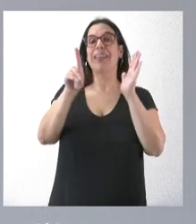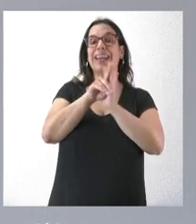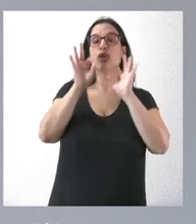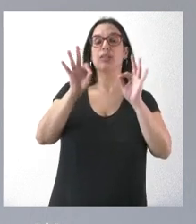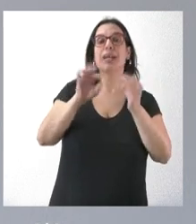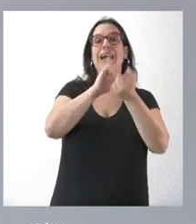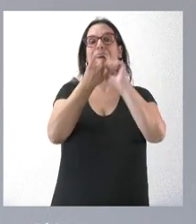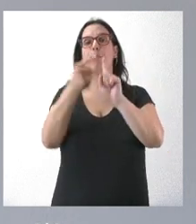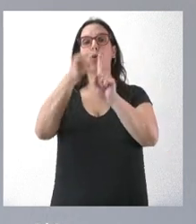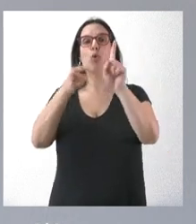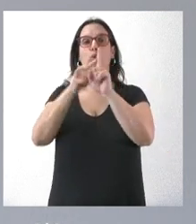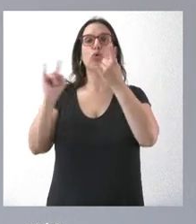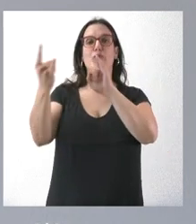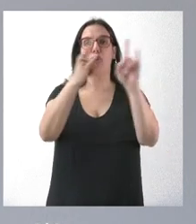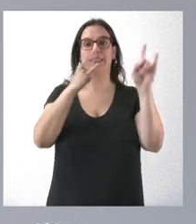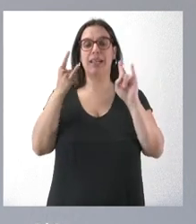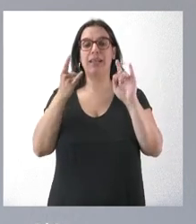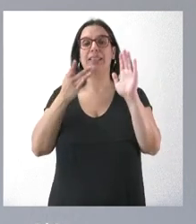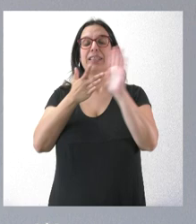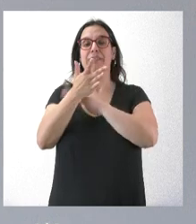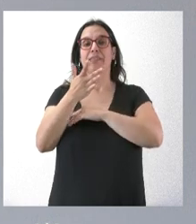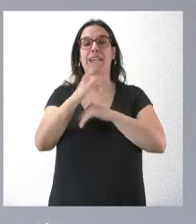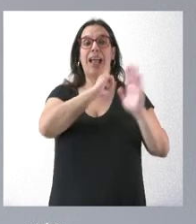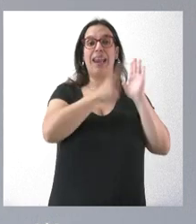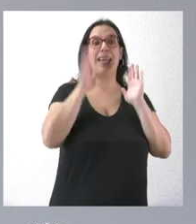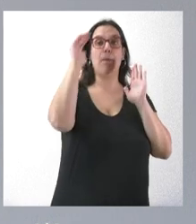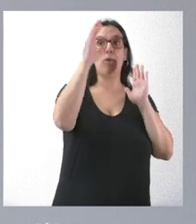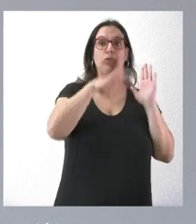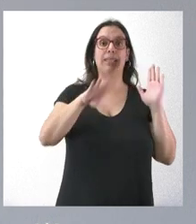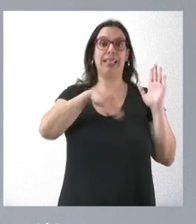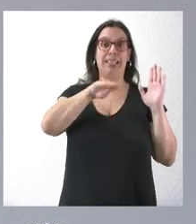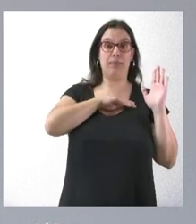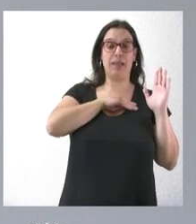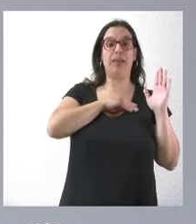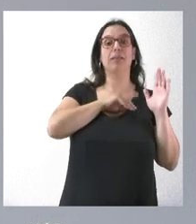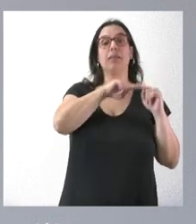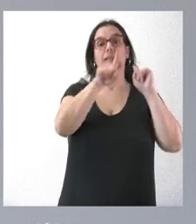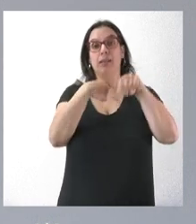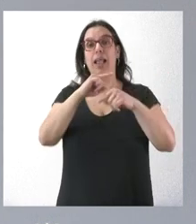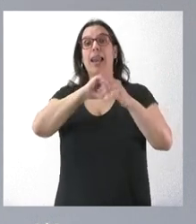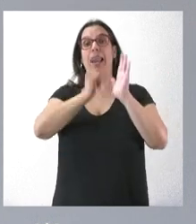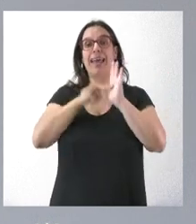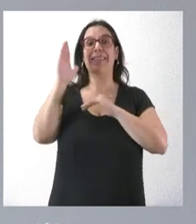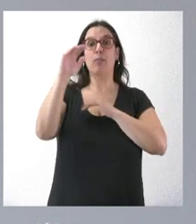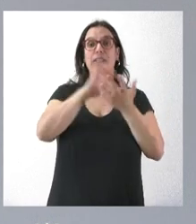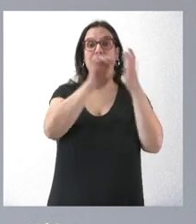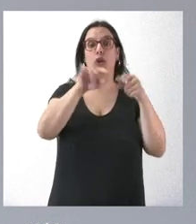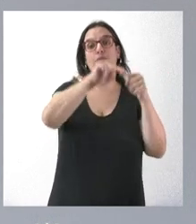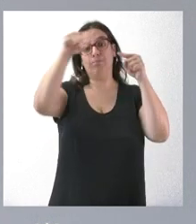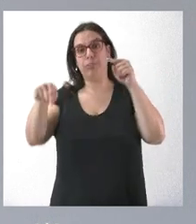uso forestal. Este es un decreto que deriva, cuelga, de la ley de Montes del Estado y de la ley de Montes de Castilla y León y pretende actualizar,